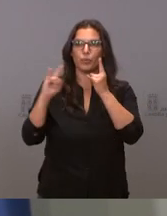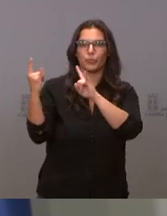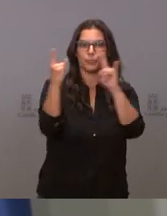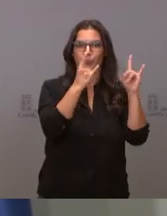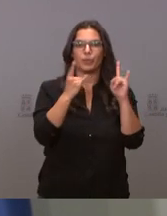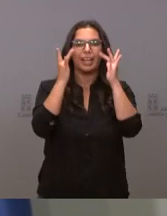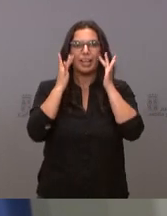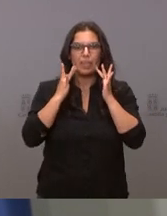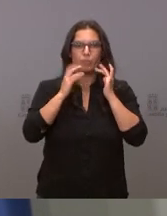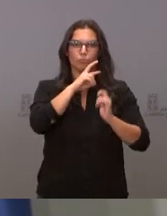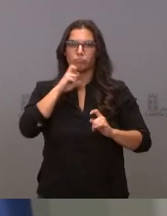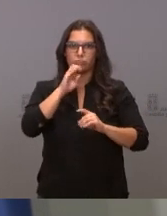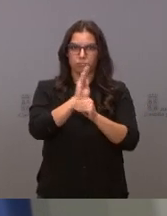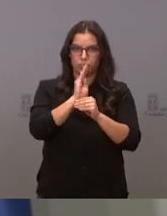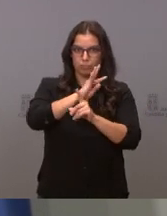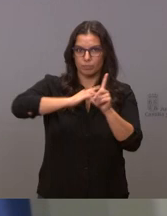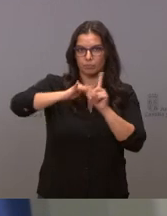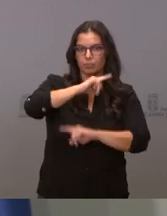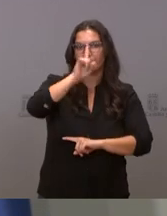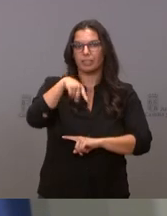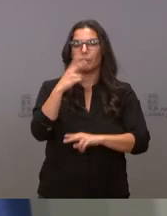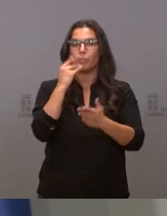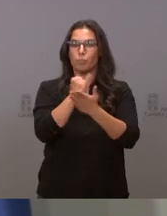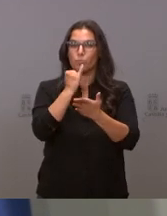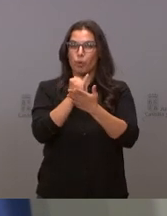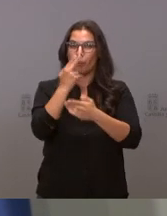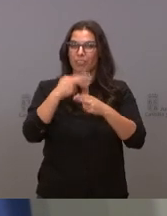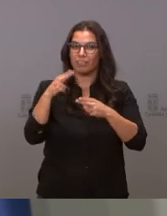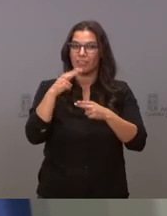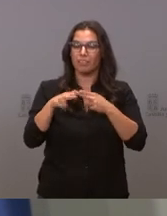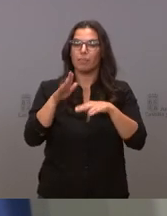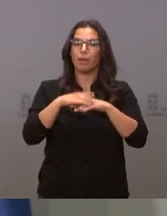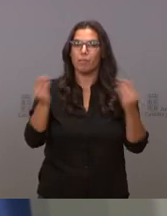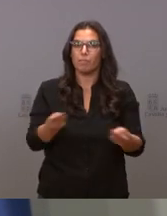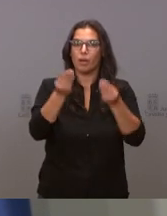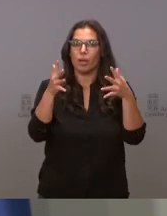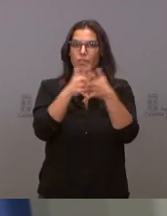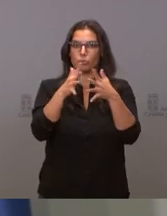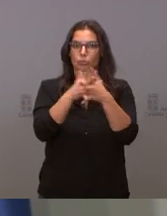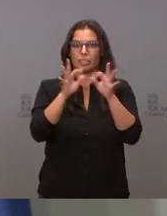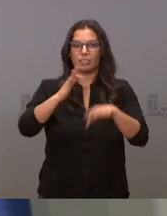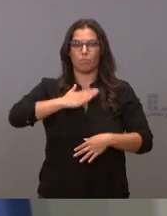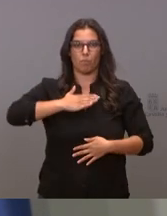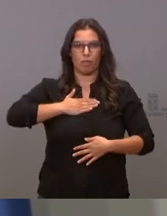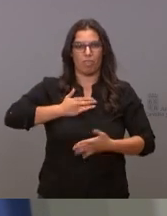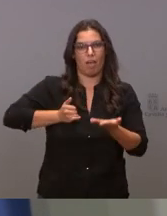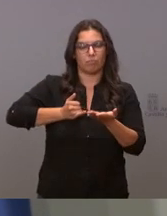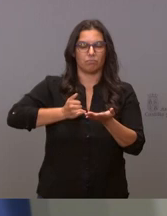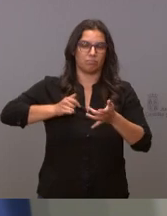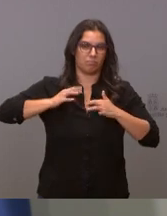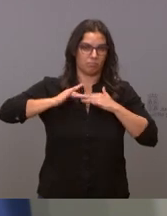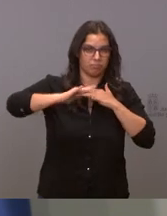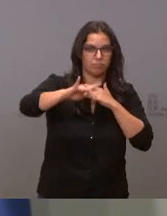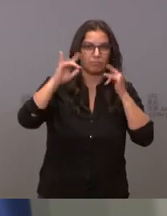y de actuaciones piloto para mejorar la estructura de nuestra propiedad forestal. Se van